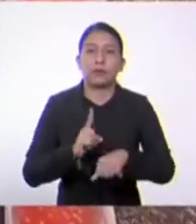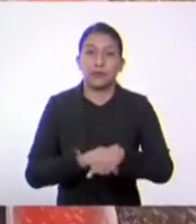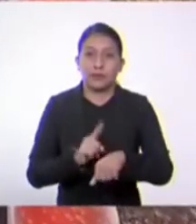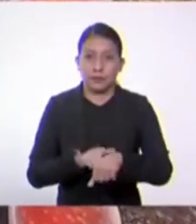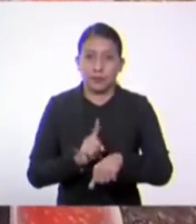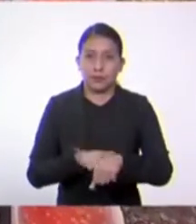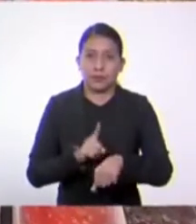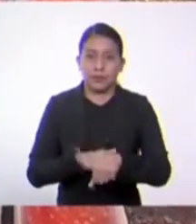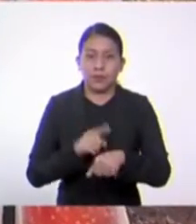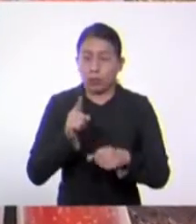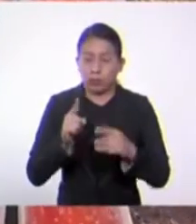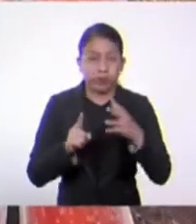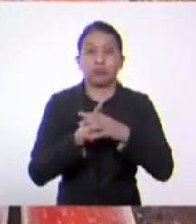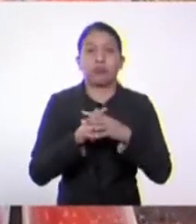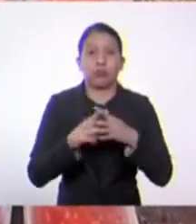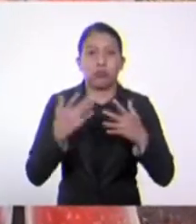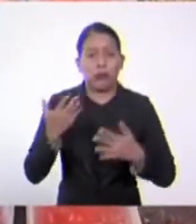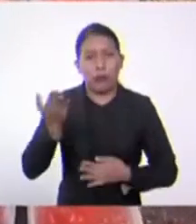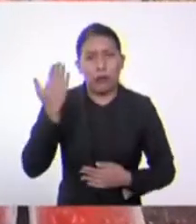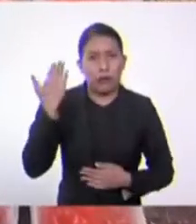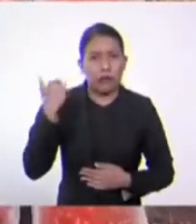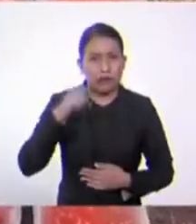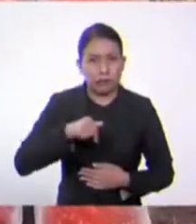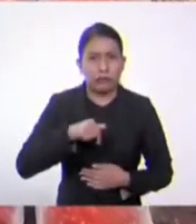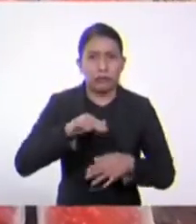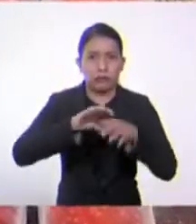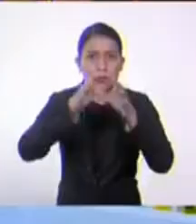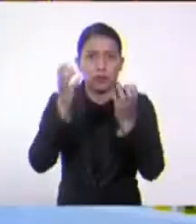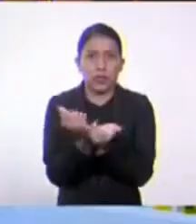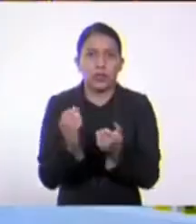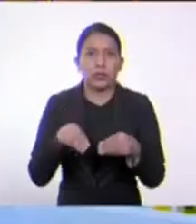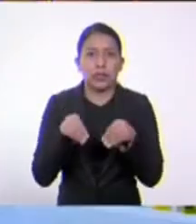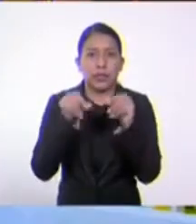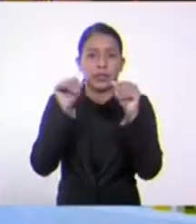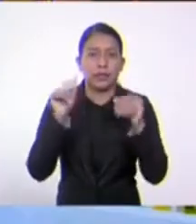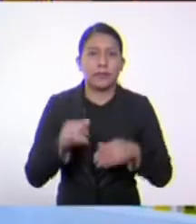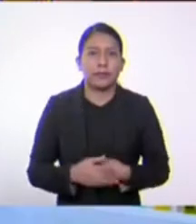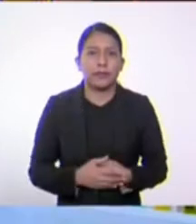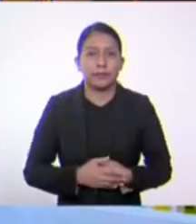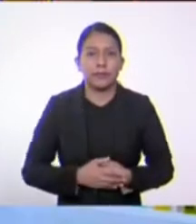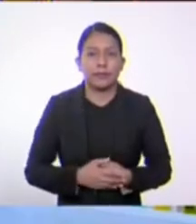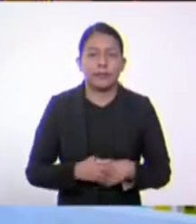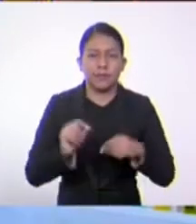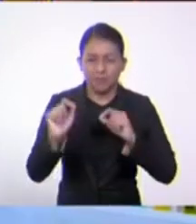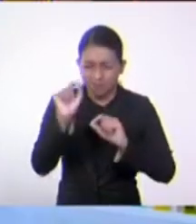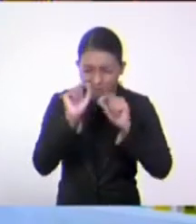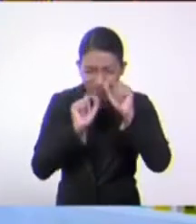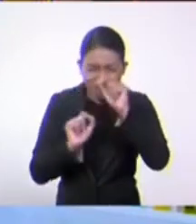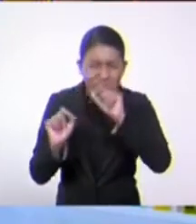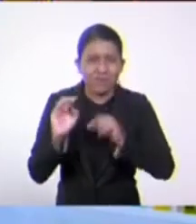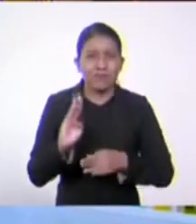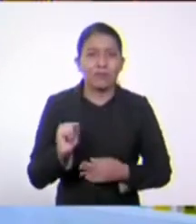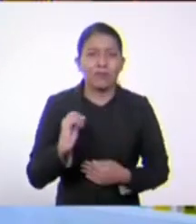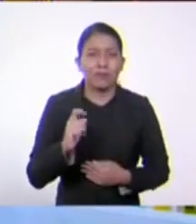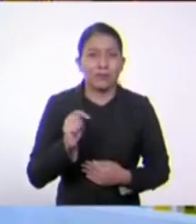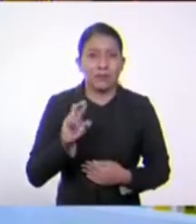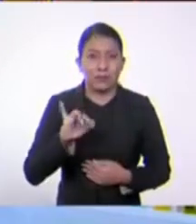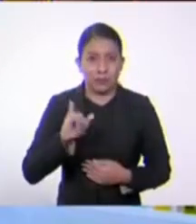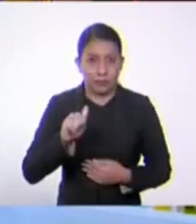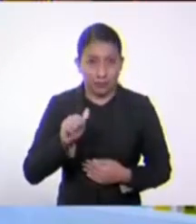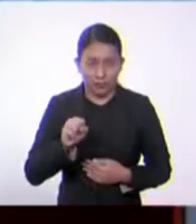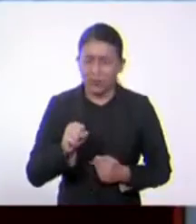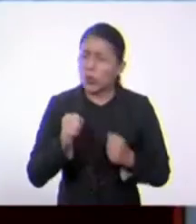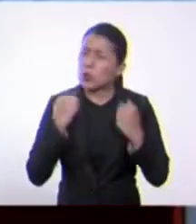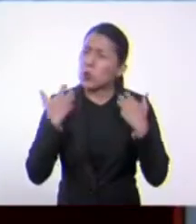tienen de aparecer o de haber aparecido aquí en el planeta Tierra. Las bacterias son muy variadas y también